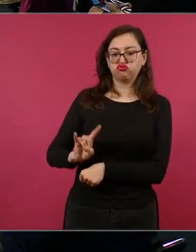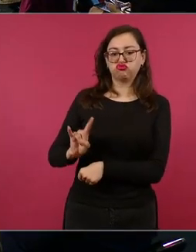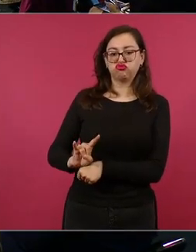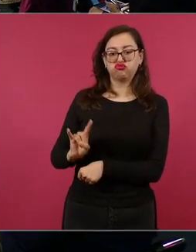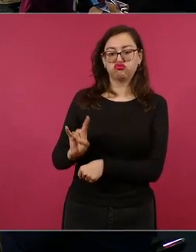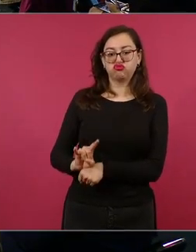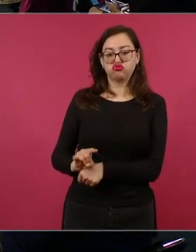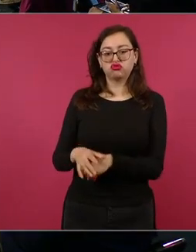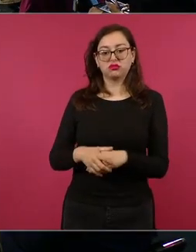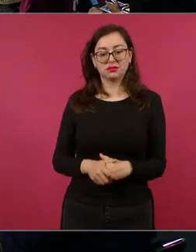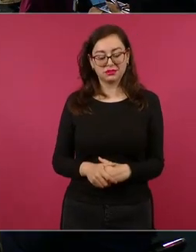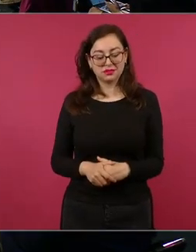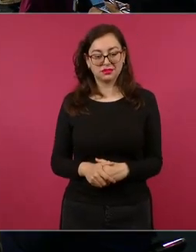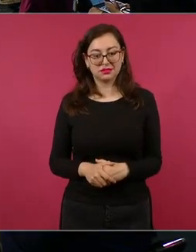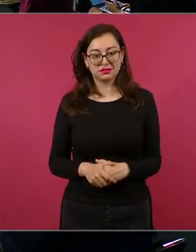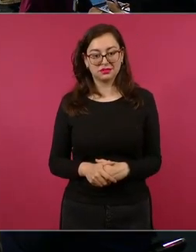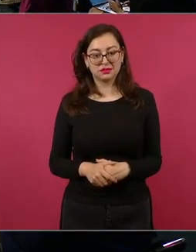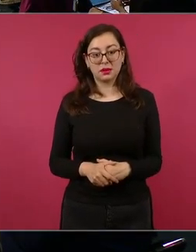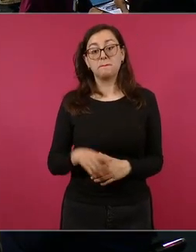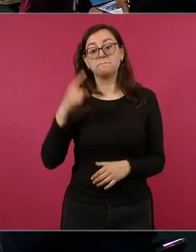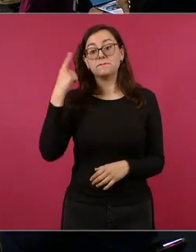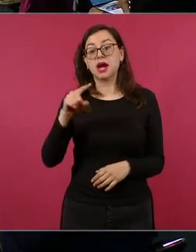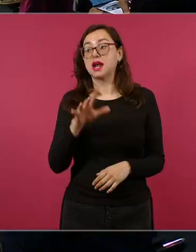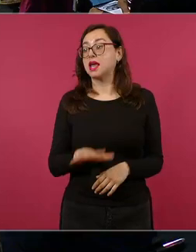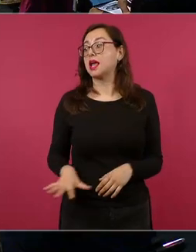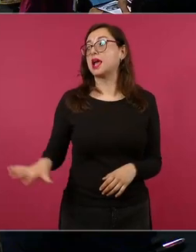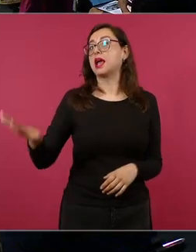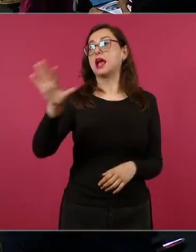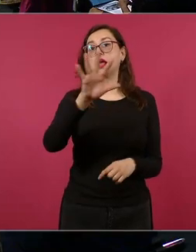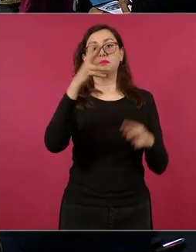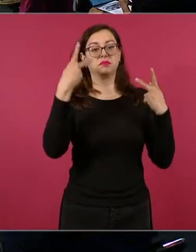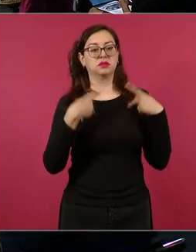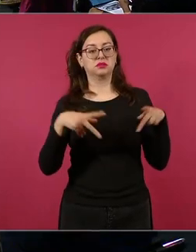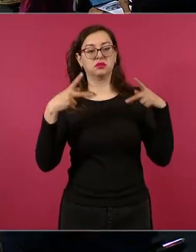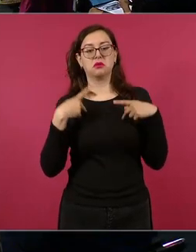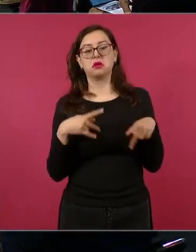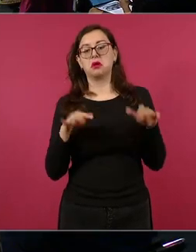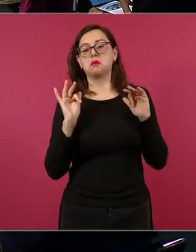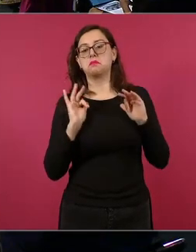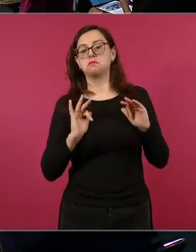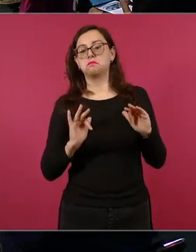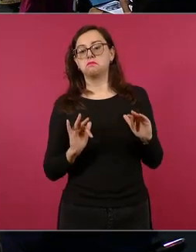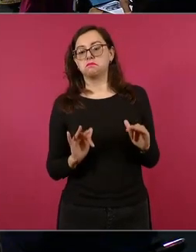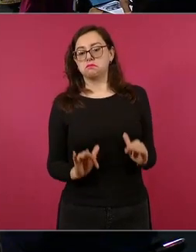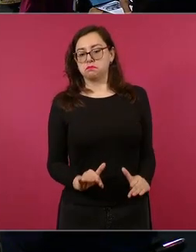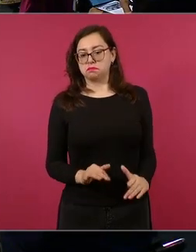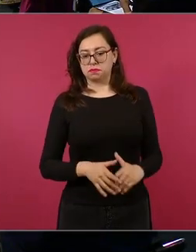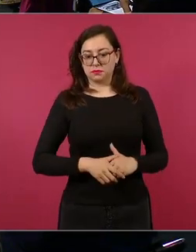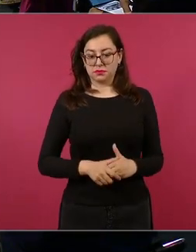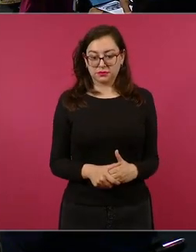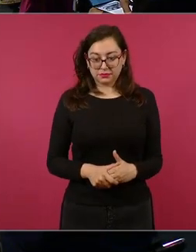tranquilizar a los posibles críticos pero no